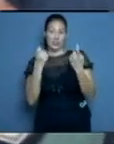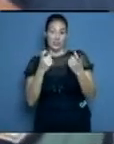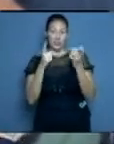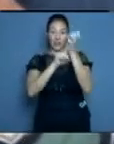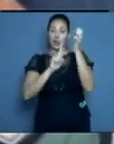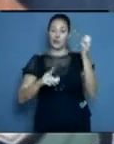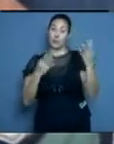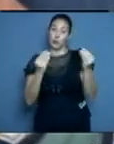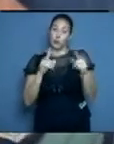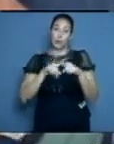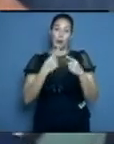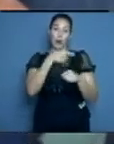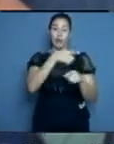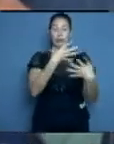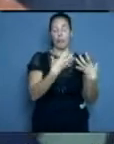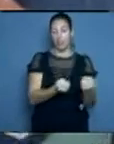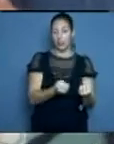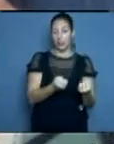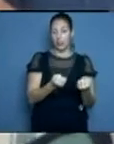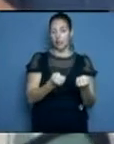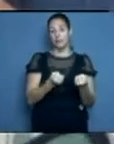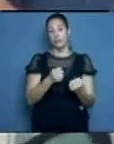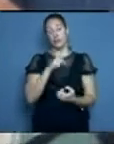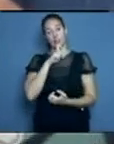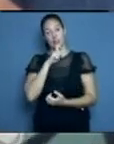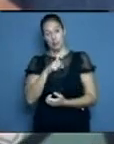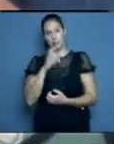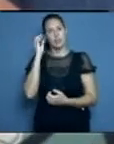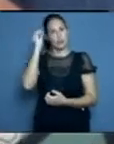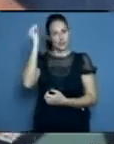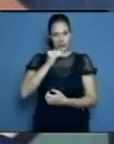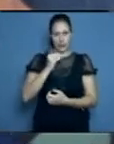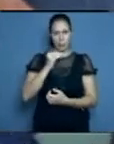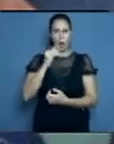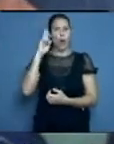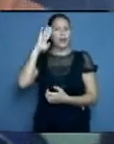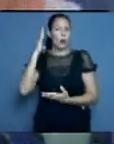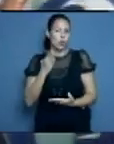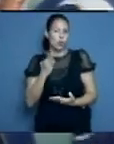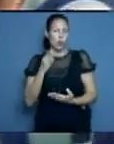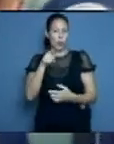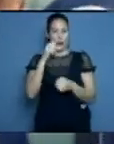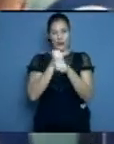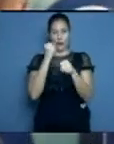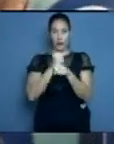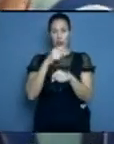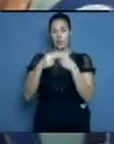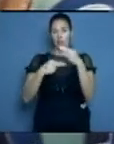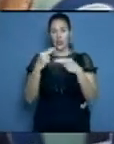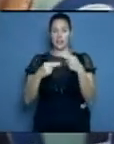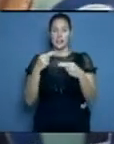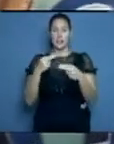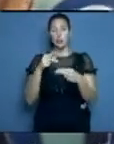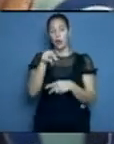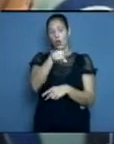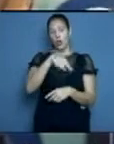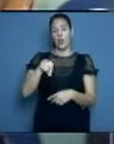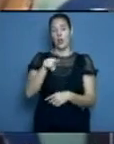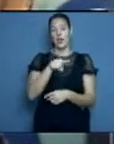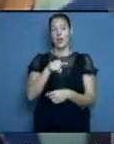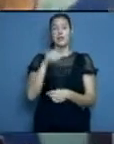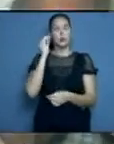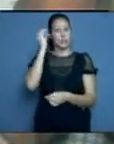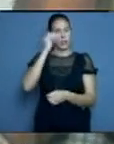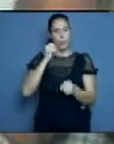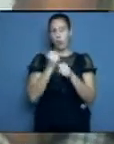Entonces, yo creo que es importante reconocer el trabajo que estamos haciendo, que se denle, por supuesto, este trabajo